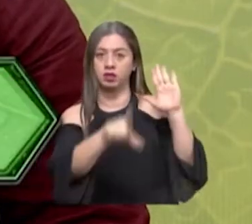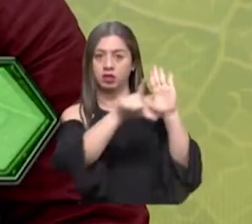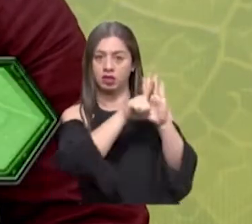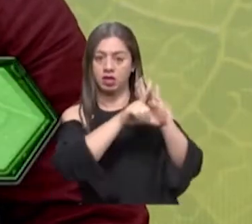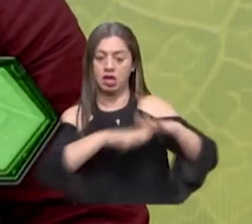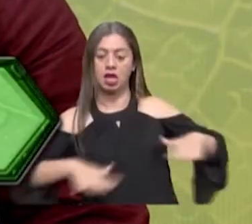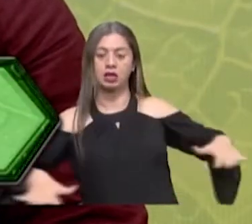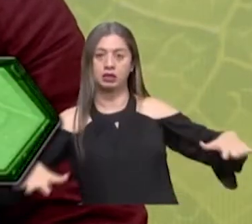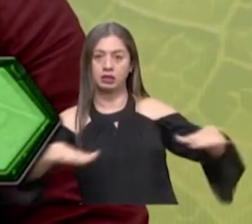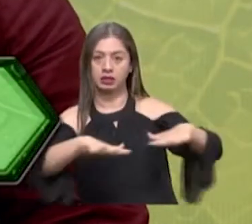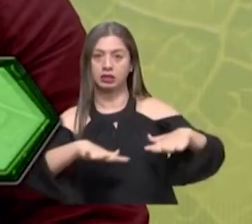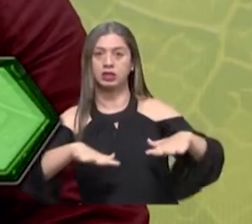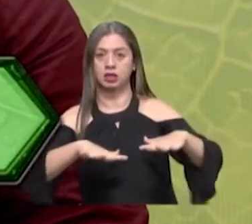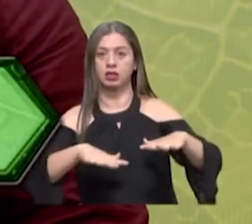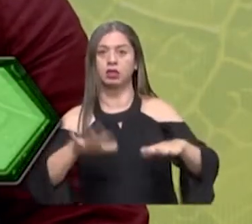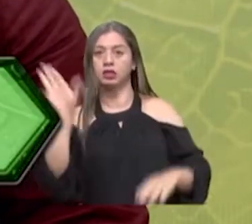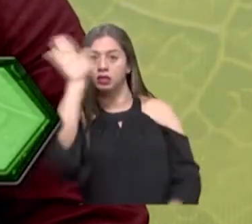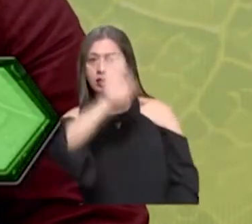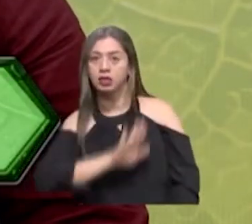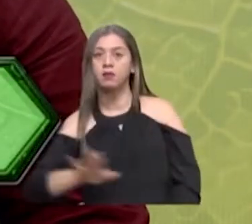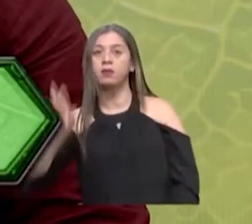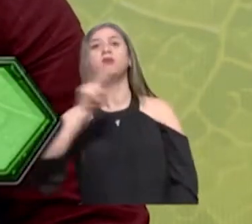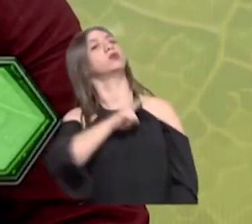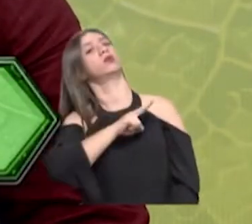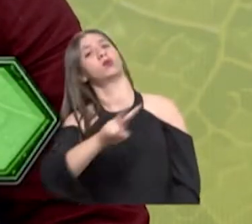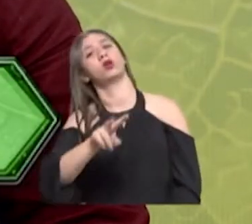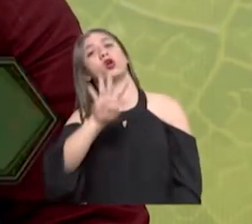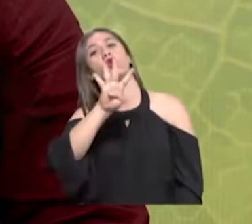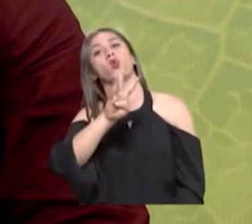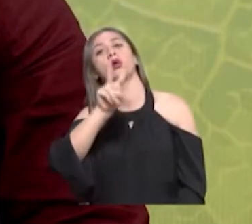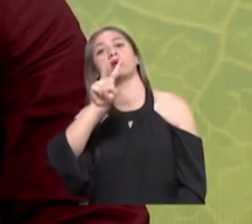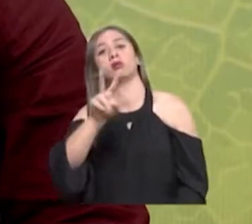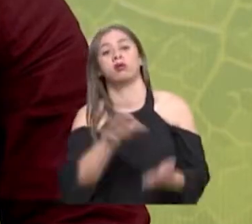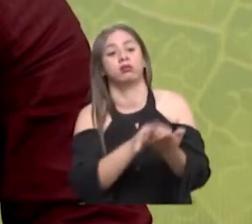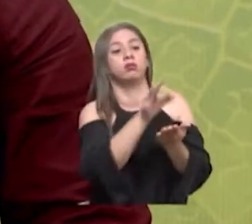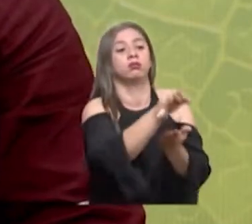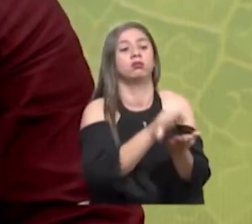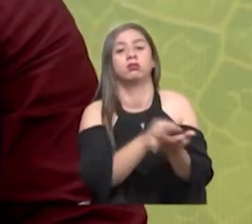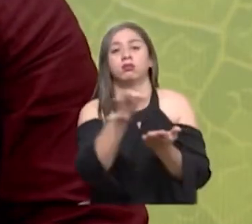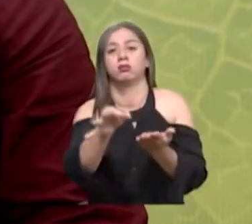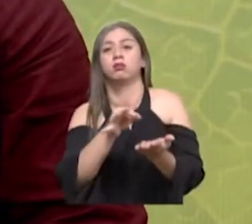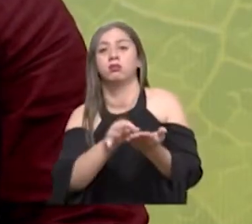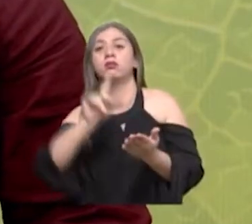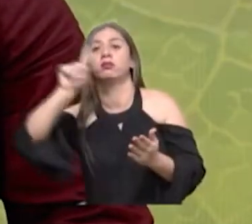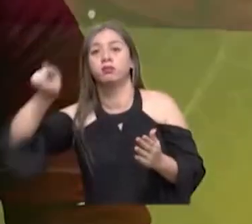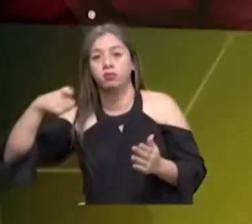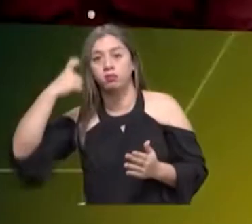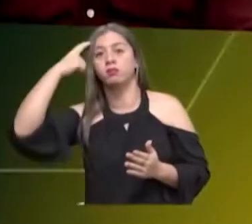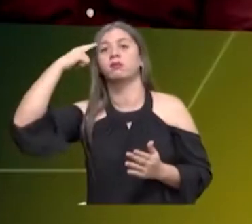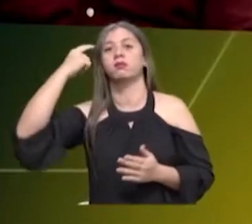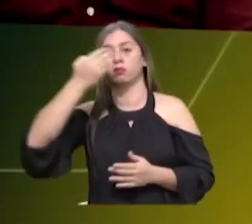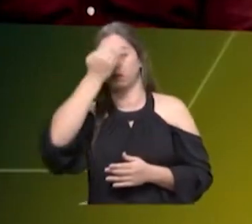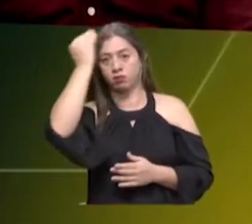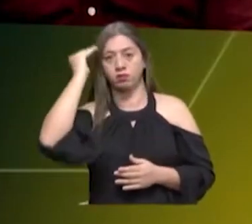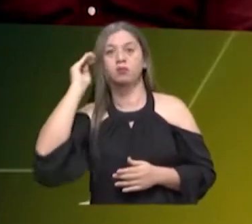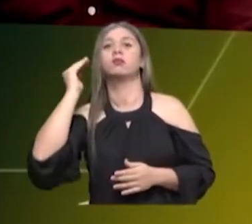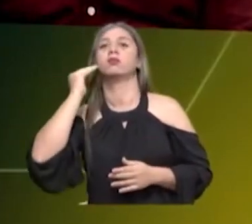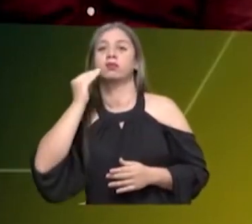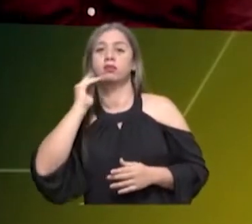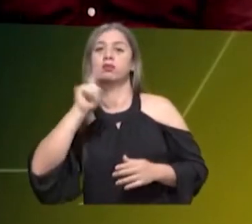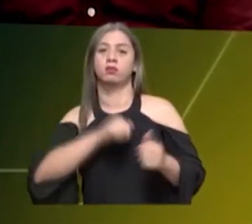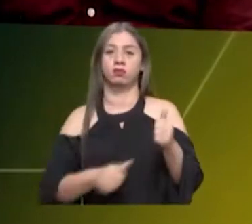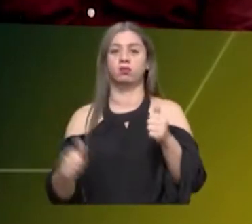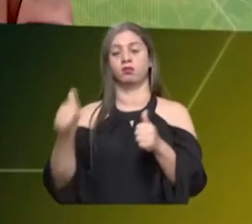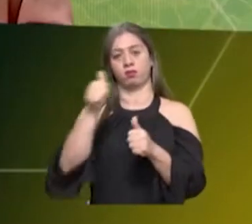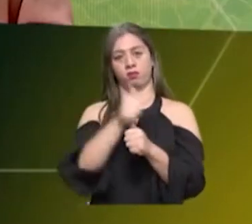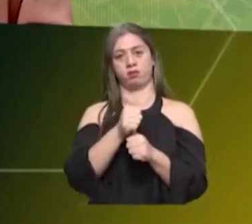territoriales del departamento. En este caso entonces los 42 alcaldes y alcaldesas y la gobernadora quienes queden preside la asamblea.